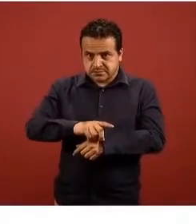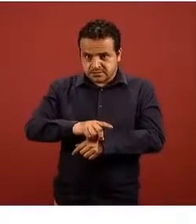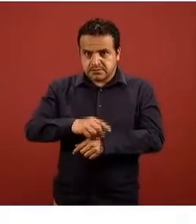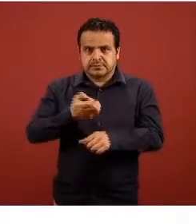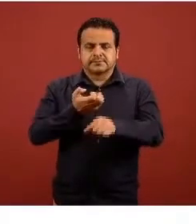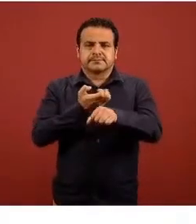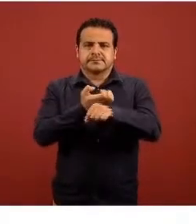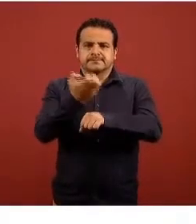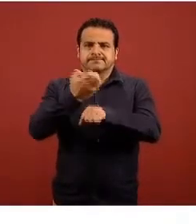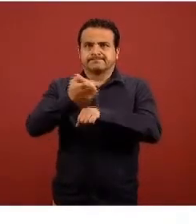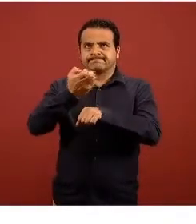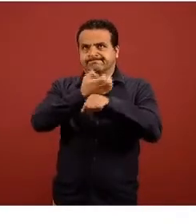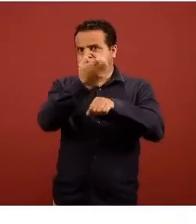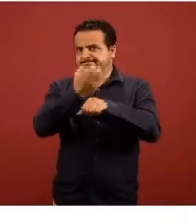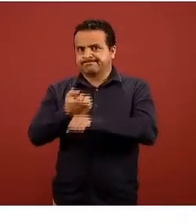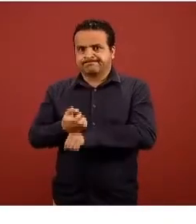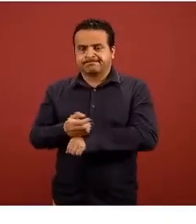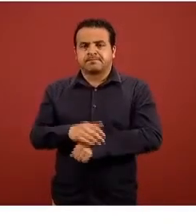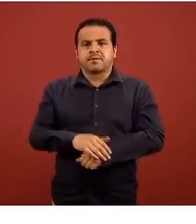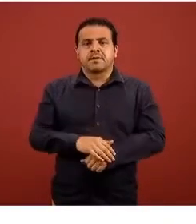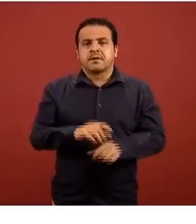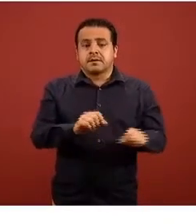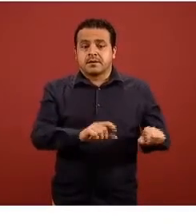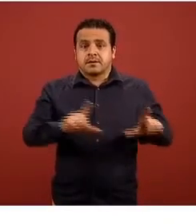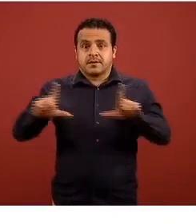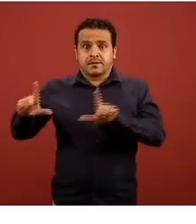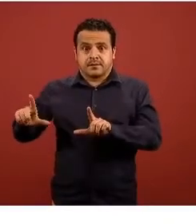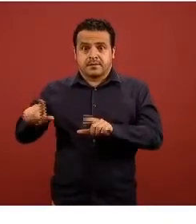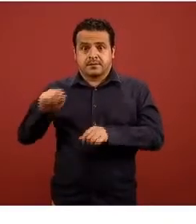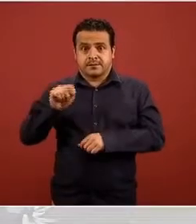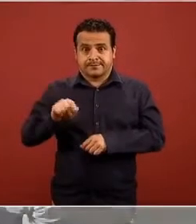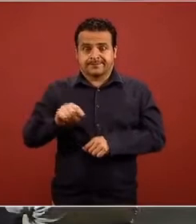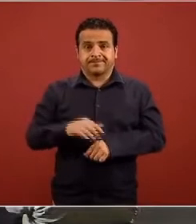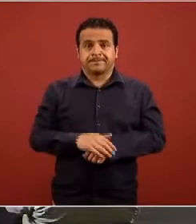federativa la siguiente la diapositiva por favor